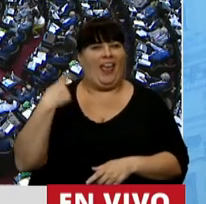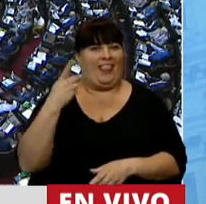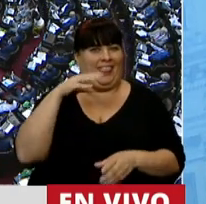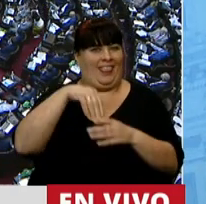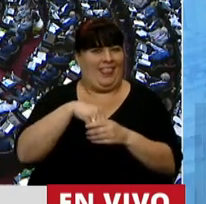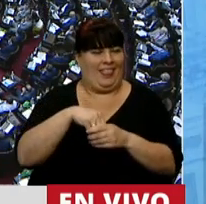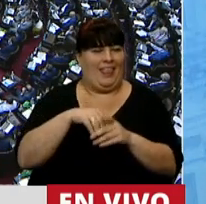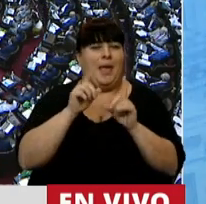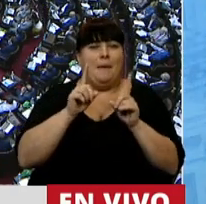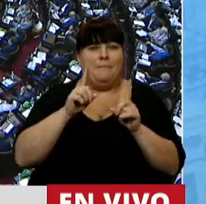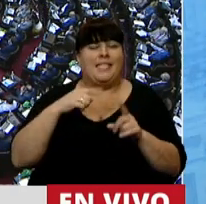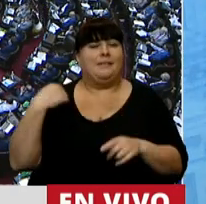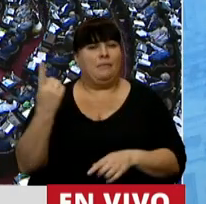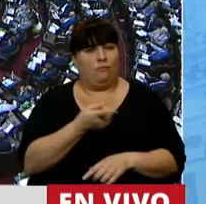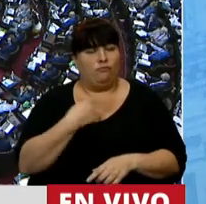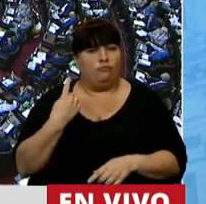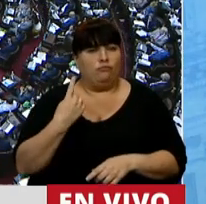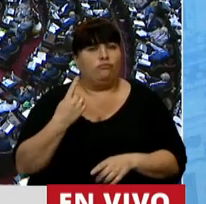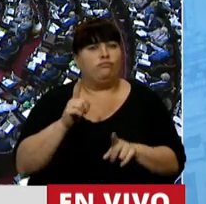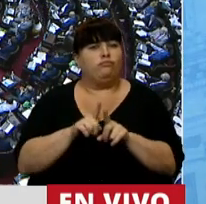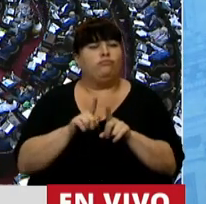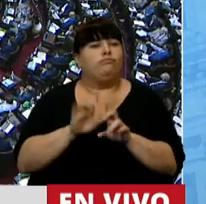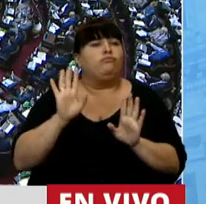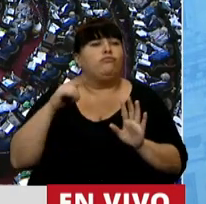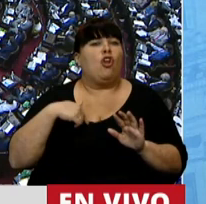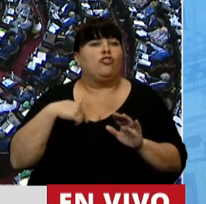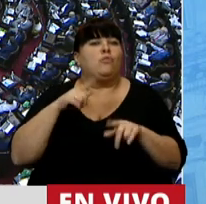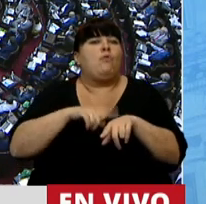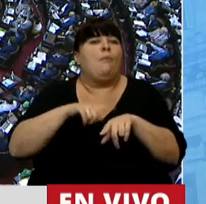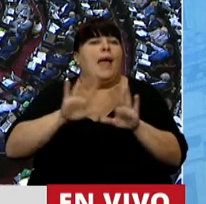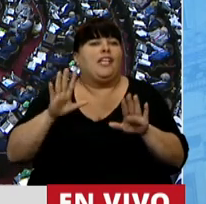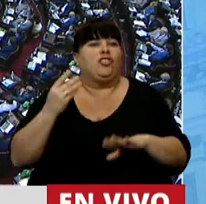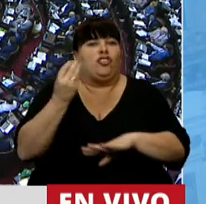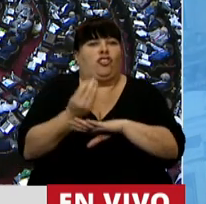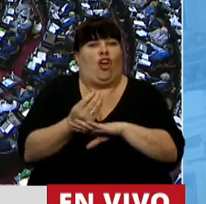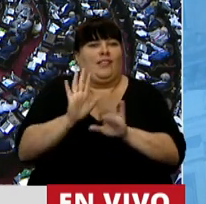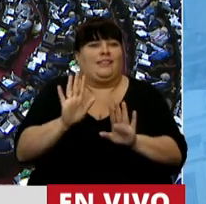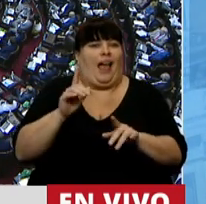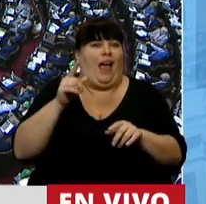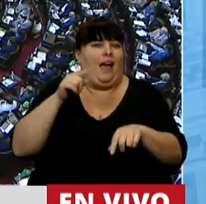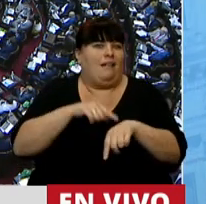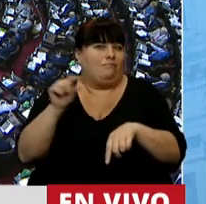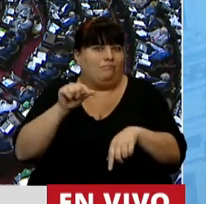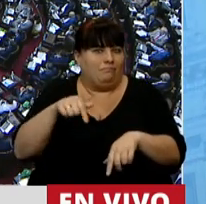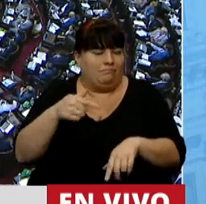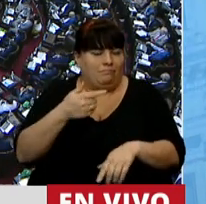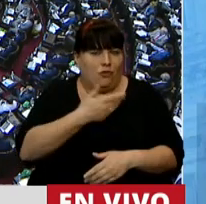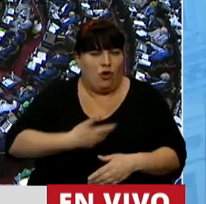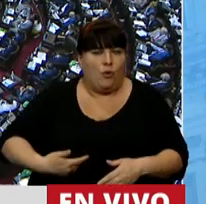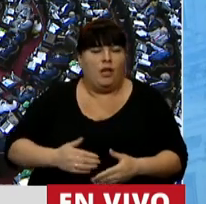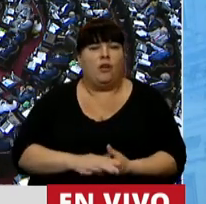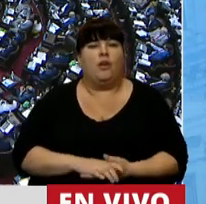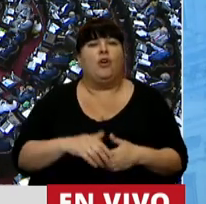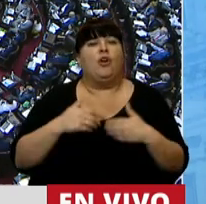y de la cual somos tan solo sus circunstanciales dirigentes. Es por eso